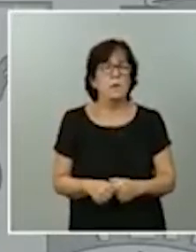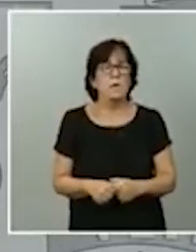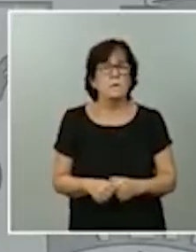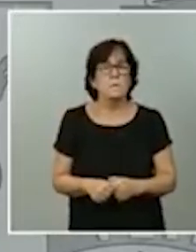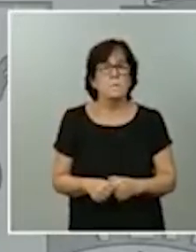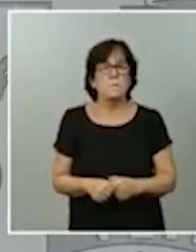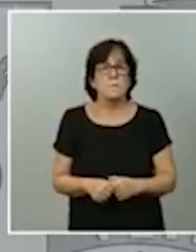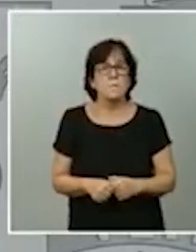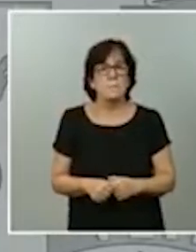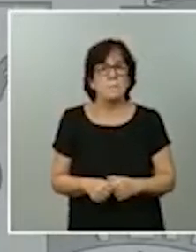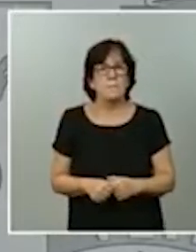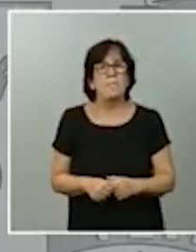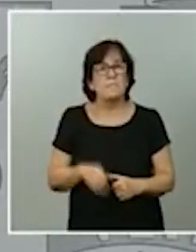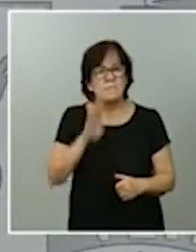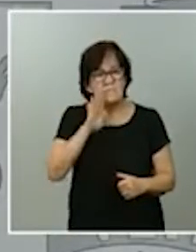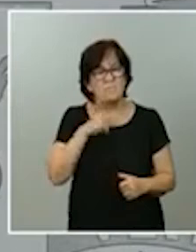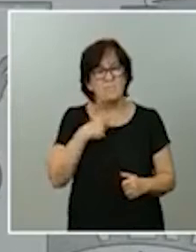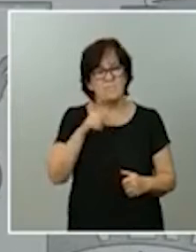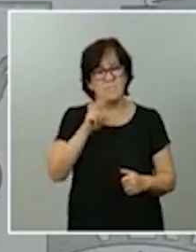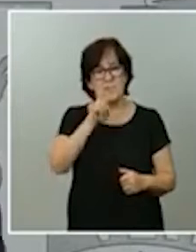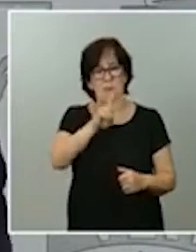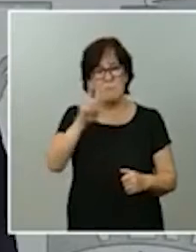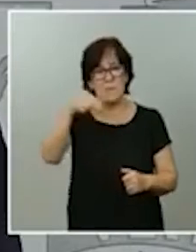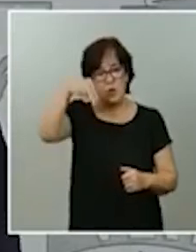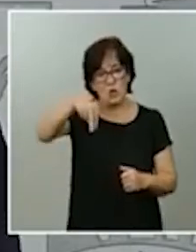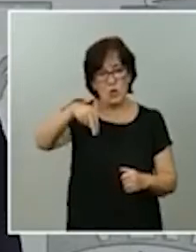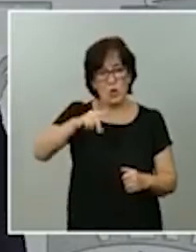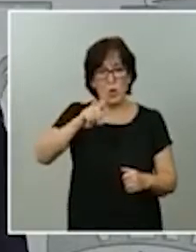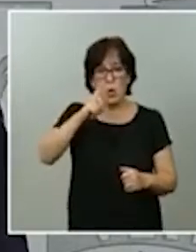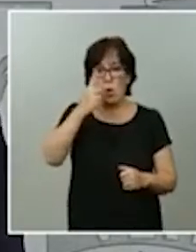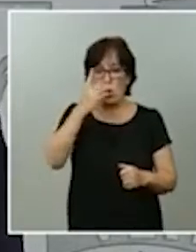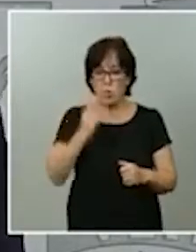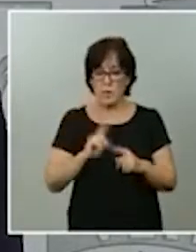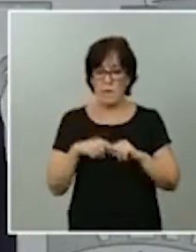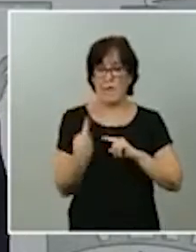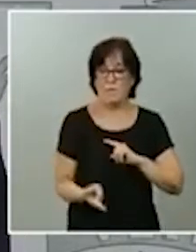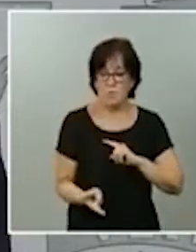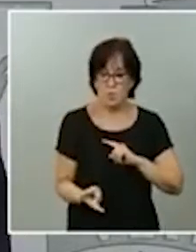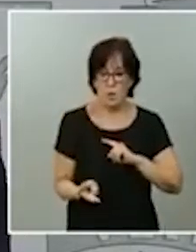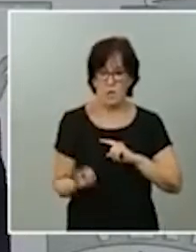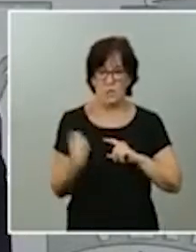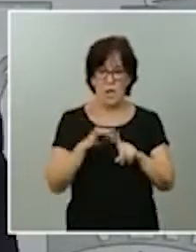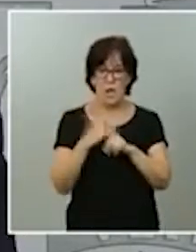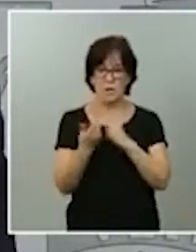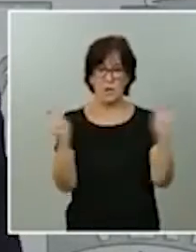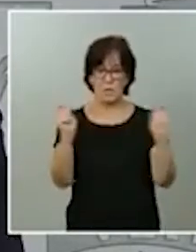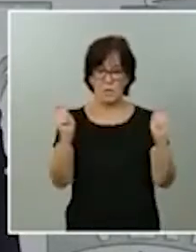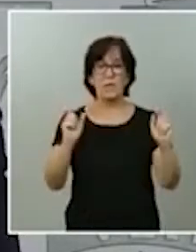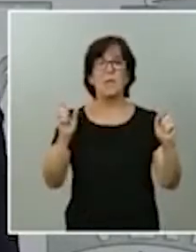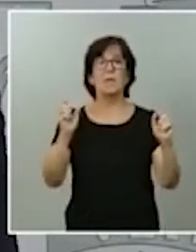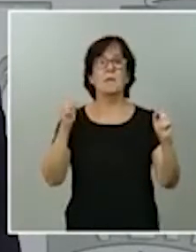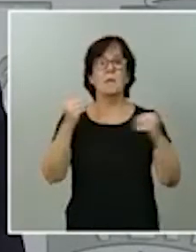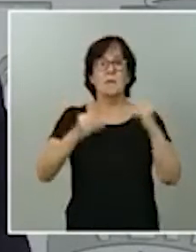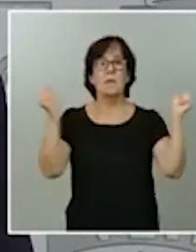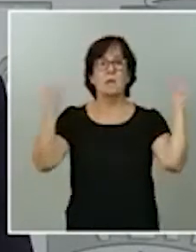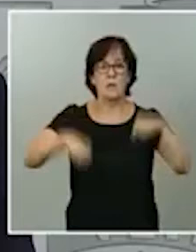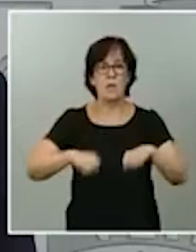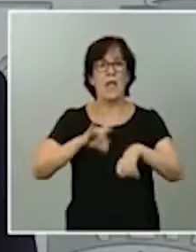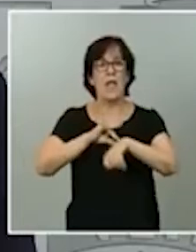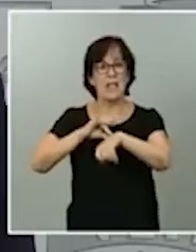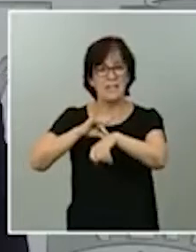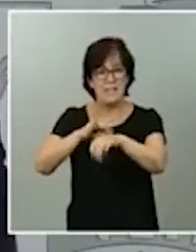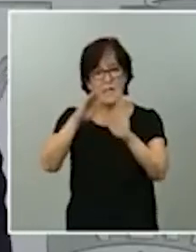lo decía antes, el 22 de junio, decir, un día después de levantar el estado de alarma, se llegó a un acuerdo sobre la guía de recomendaciones